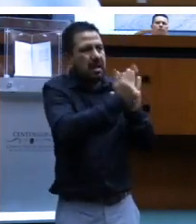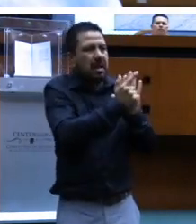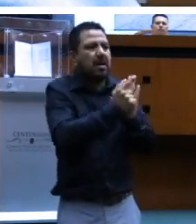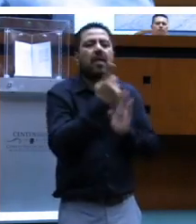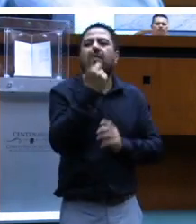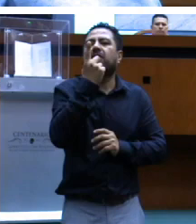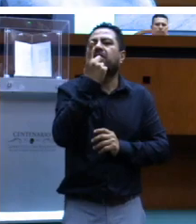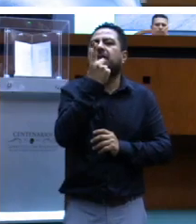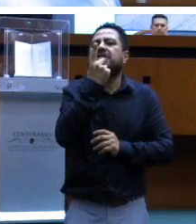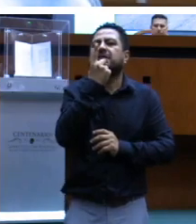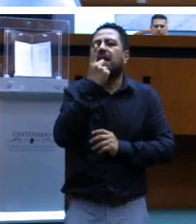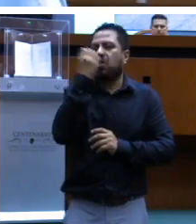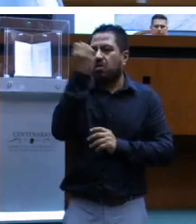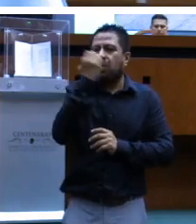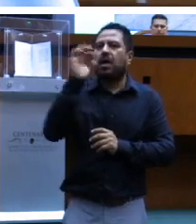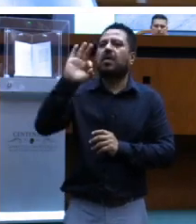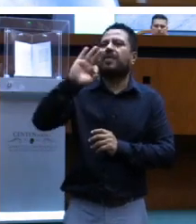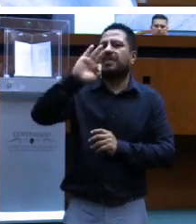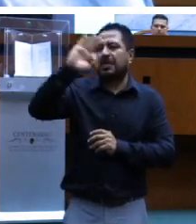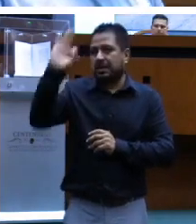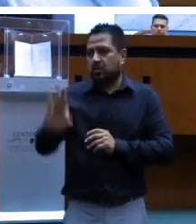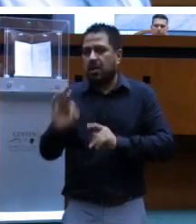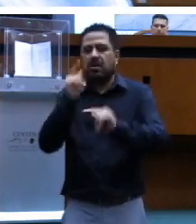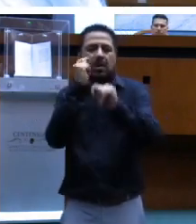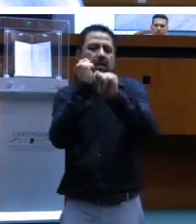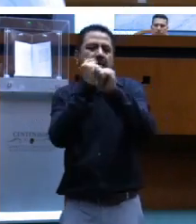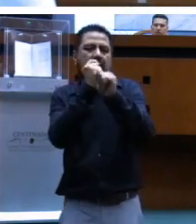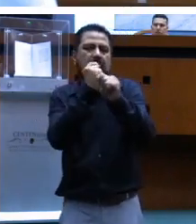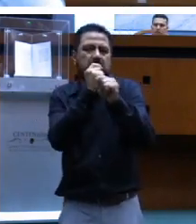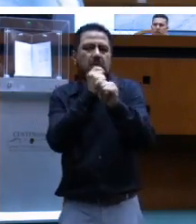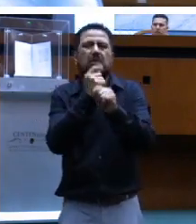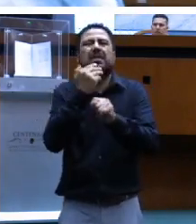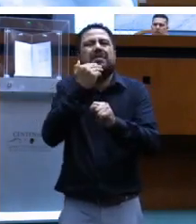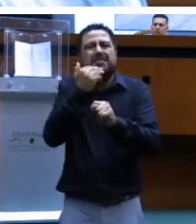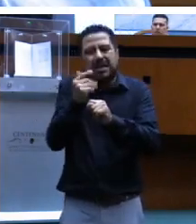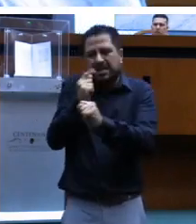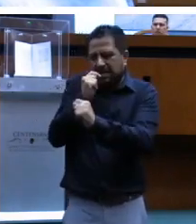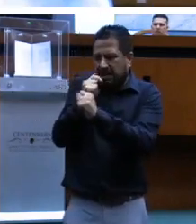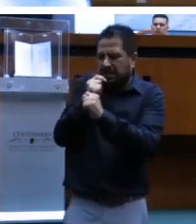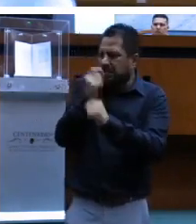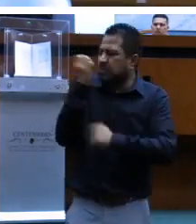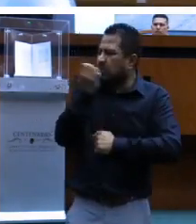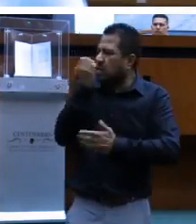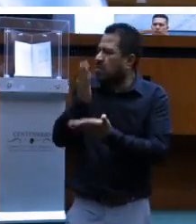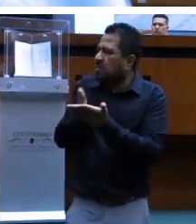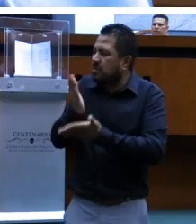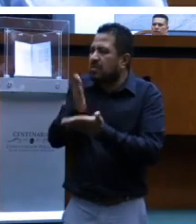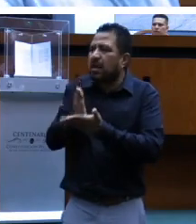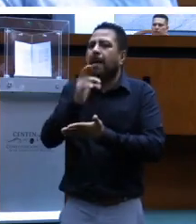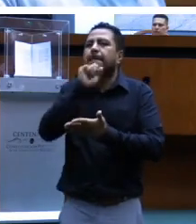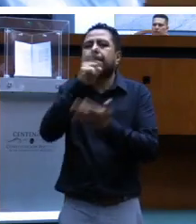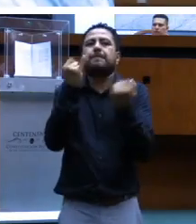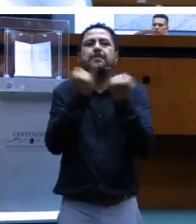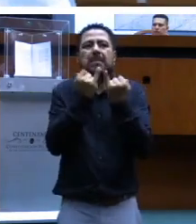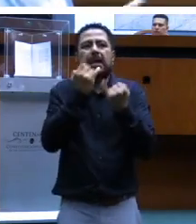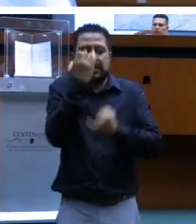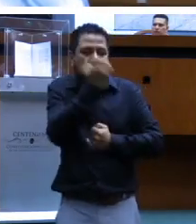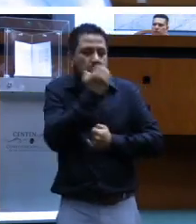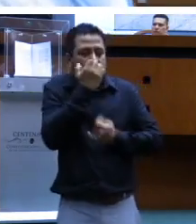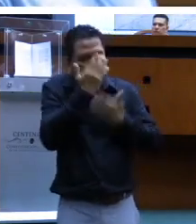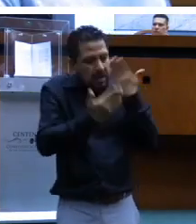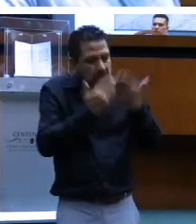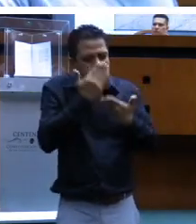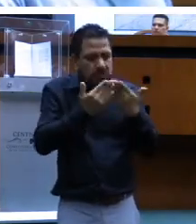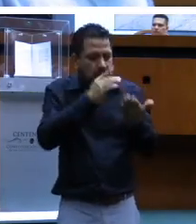Desayunos escolares, descuento en transportes, transportes adecuados escolares, también por escuela para estudiantes con